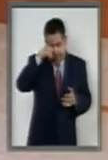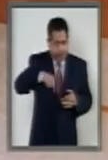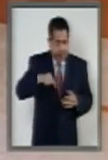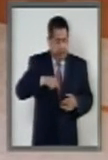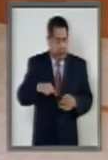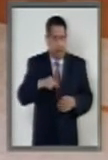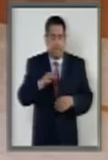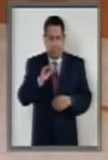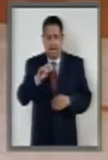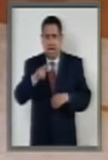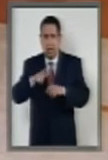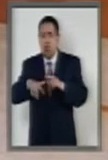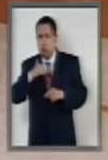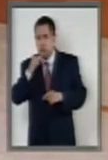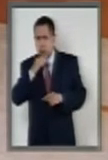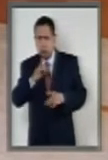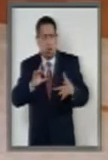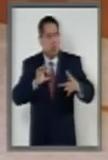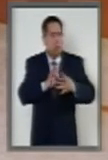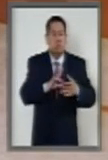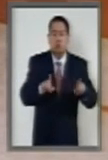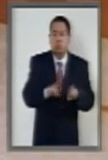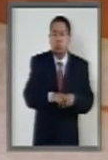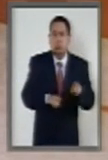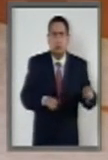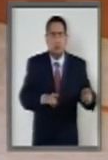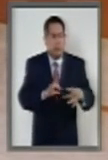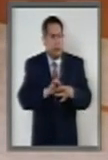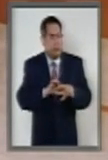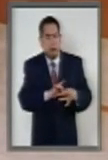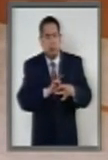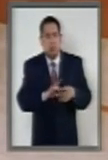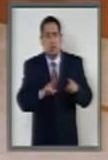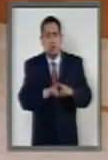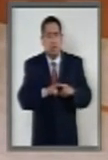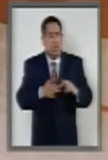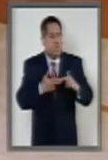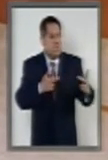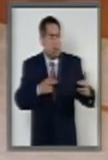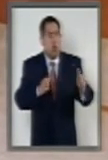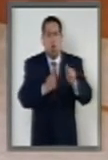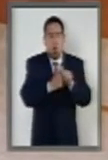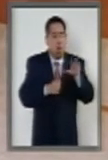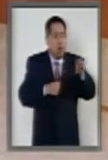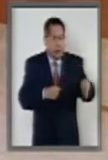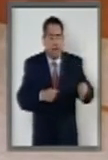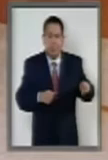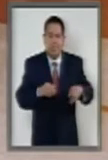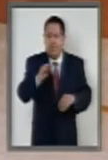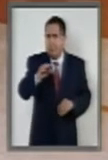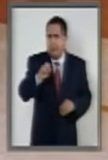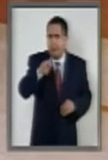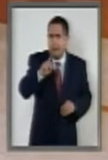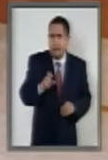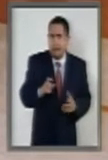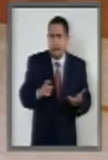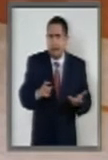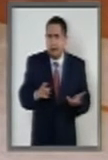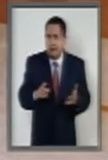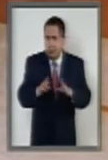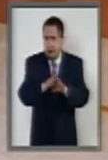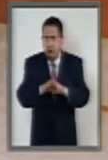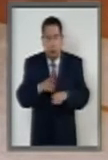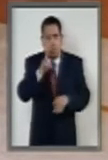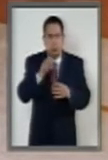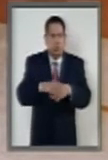fiscalía son o deben de ser incluidos porque una parte